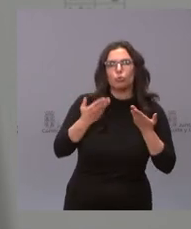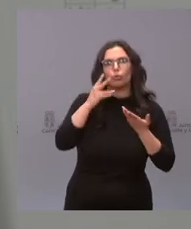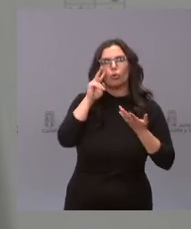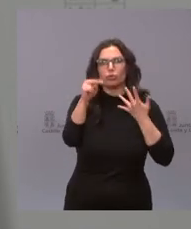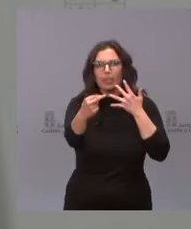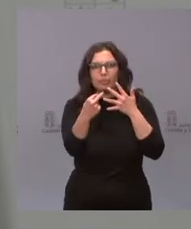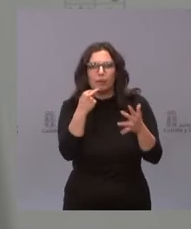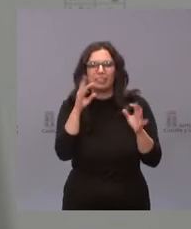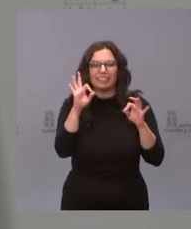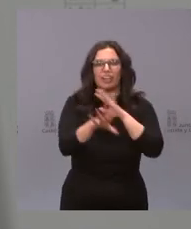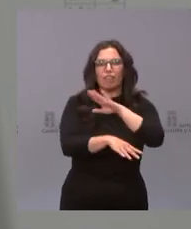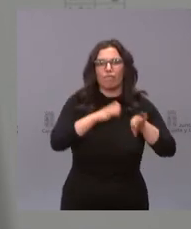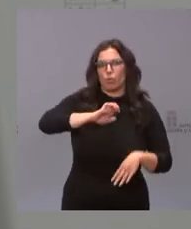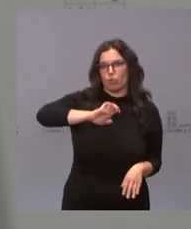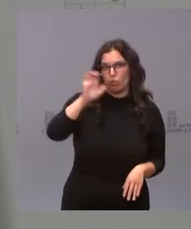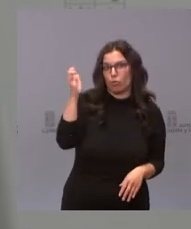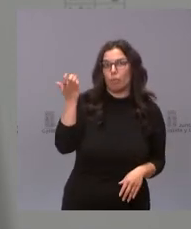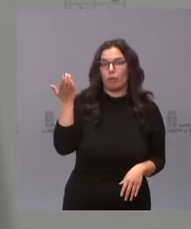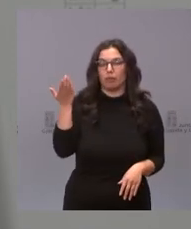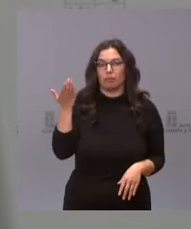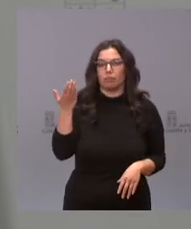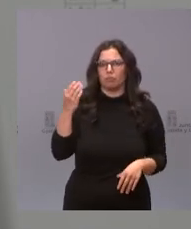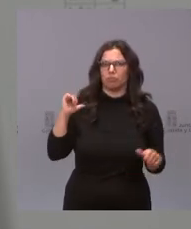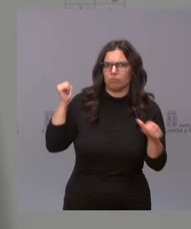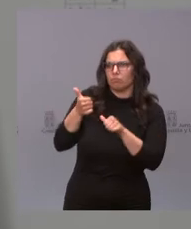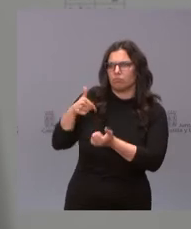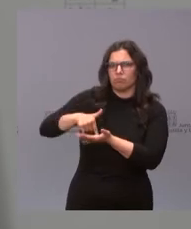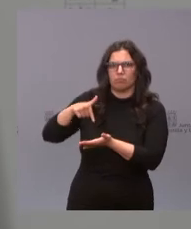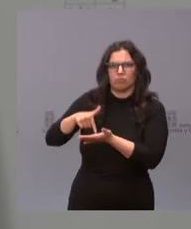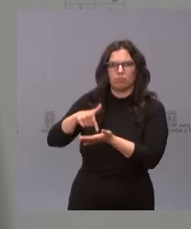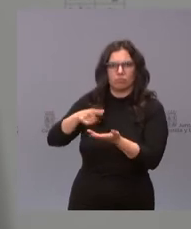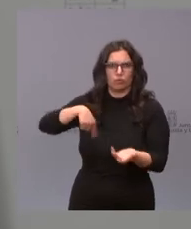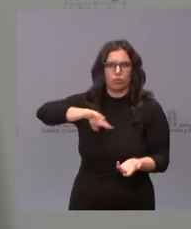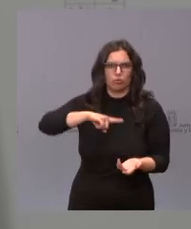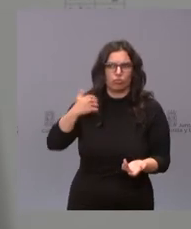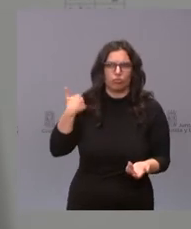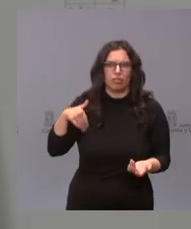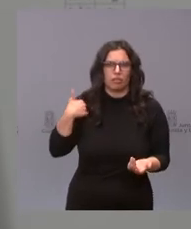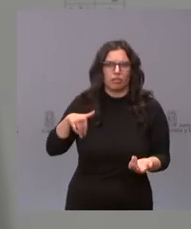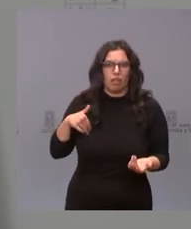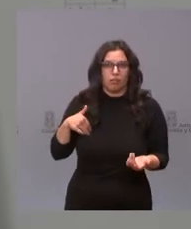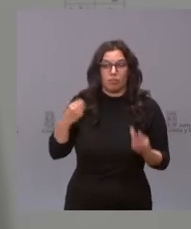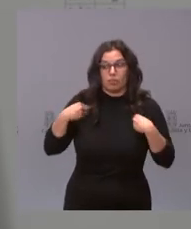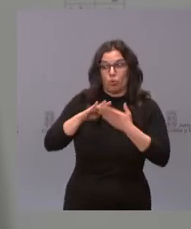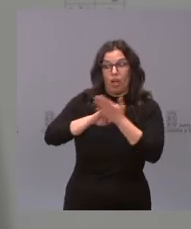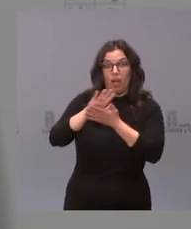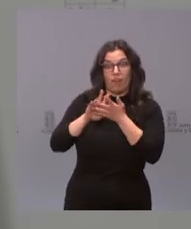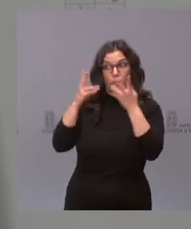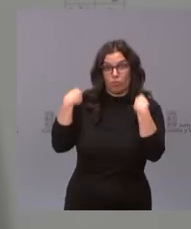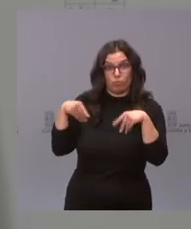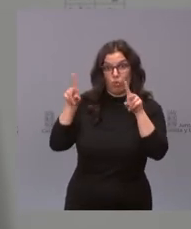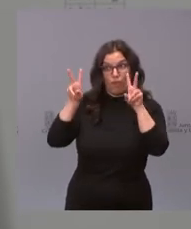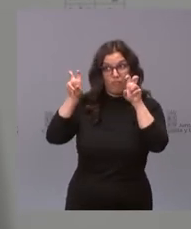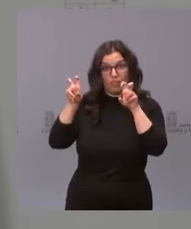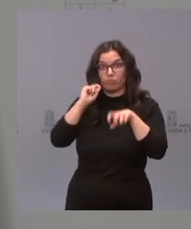de los fondos europeos como venimos exigiendo desde bueno pues desde que se empezó a hablar de los fondos